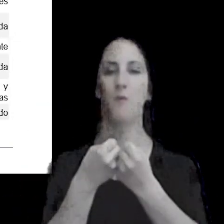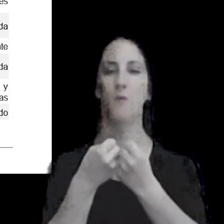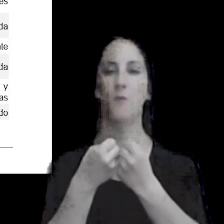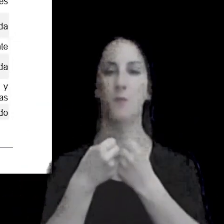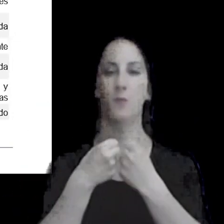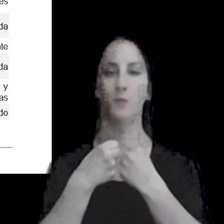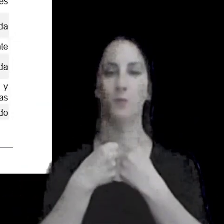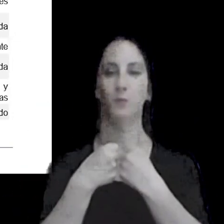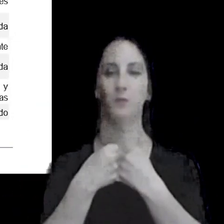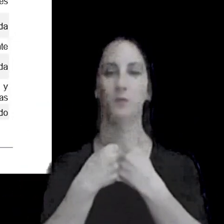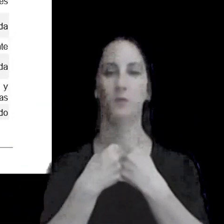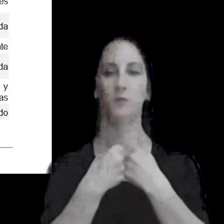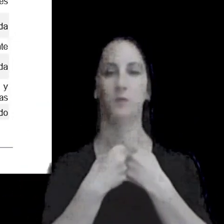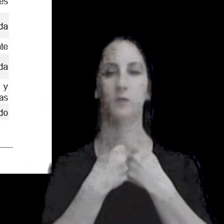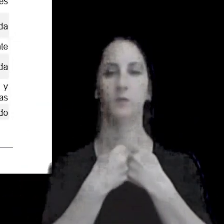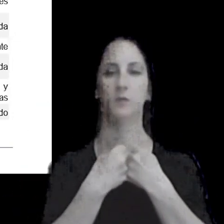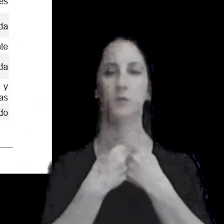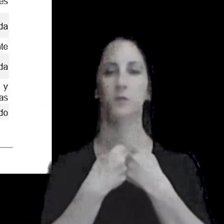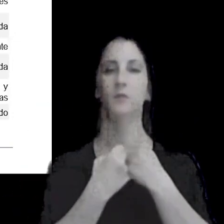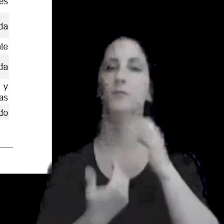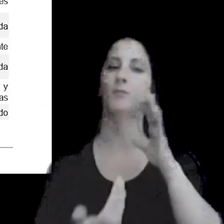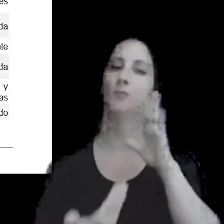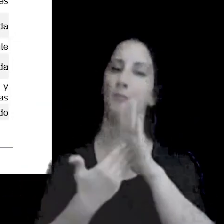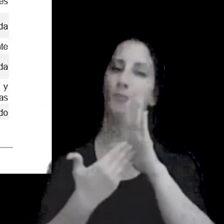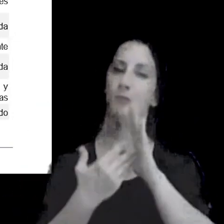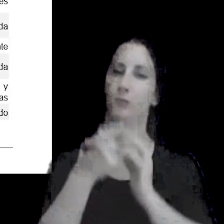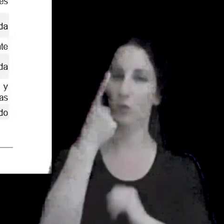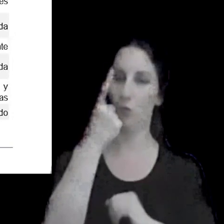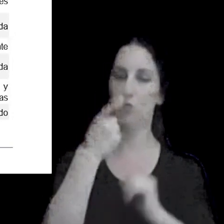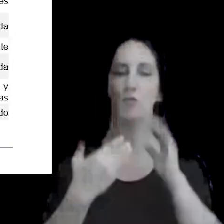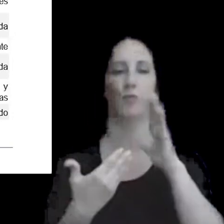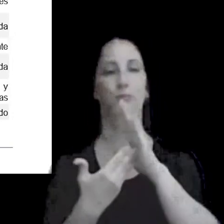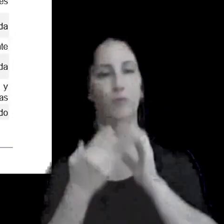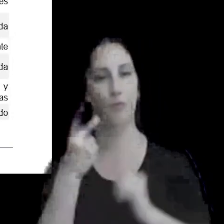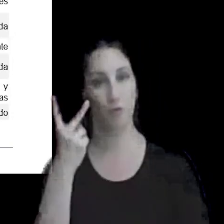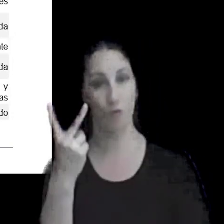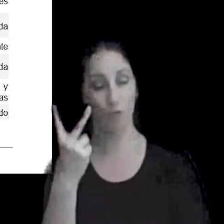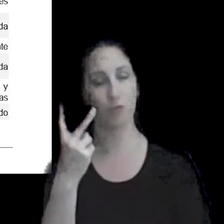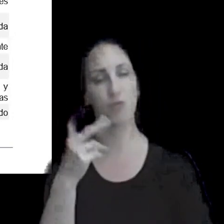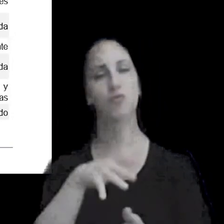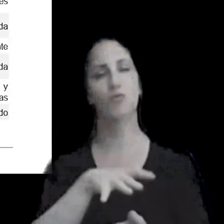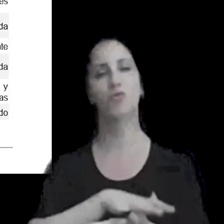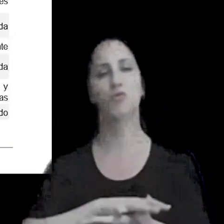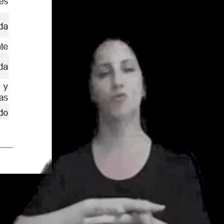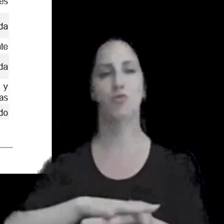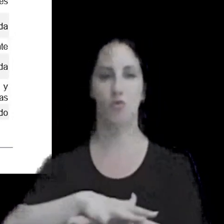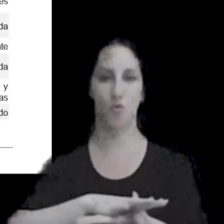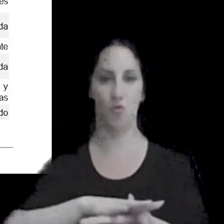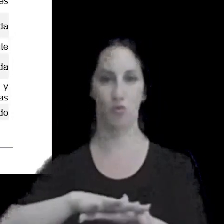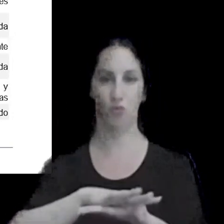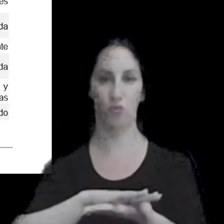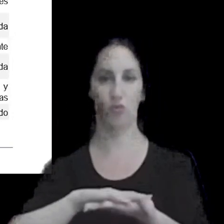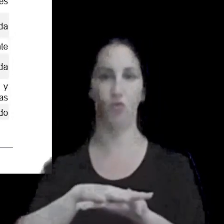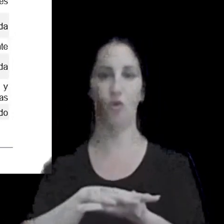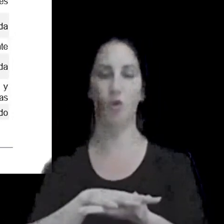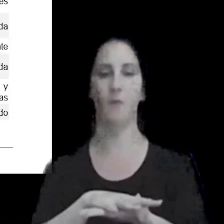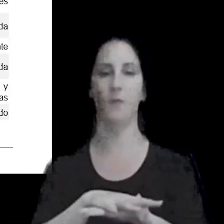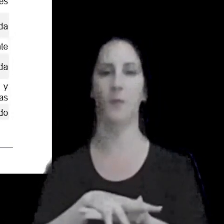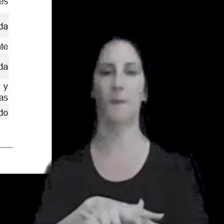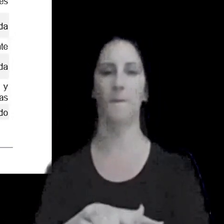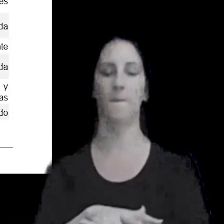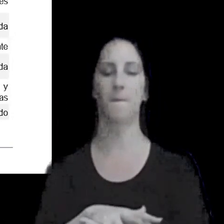del pilar 1 y pilar 2 que es la solución basada en